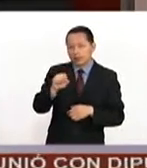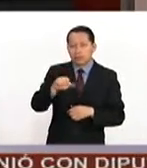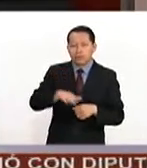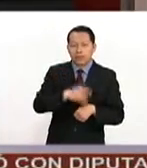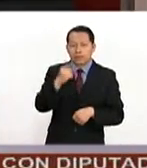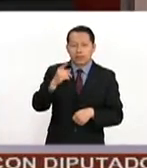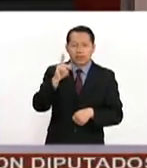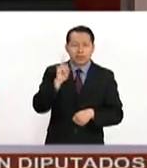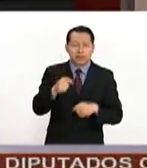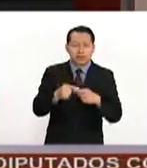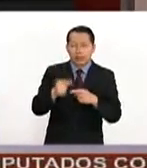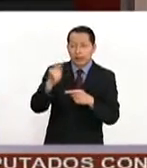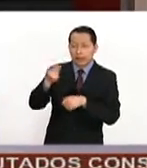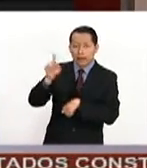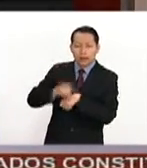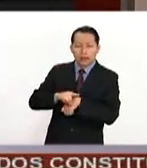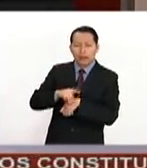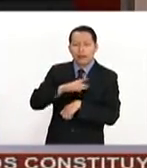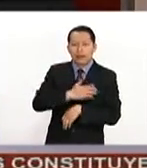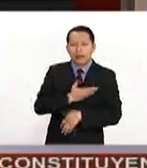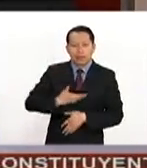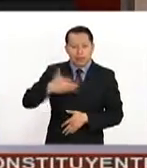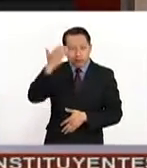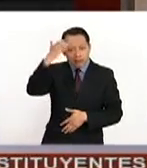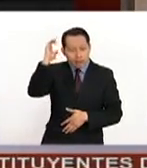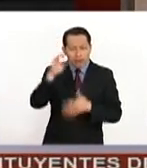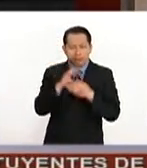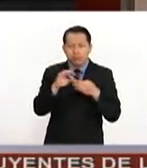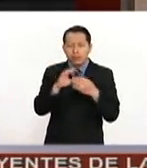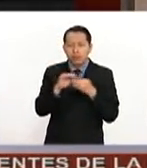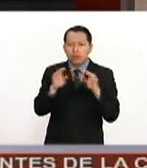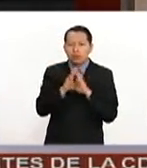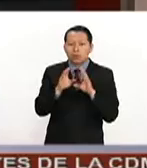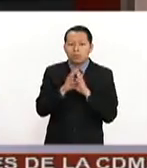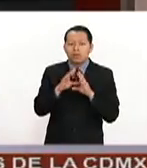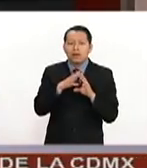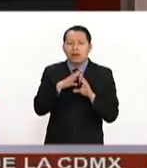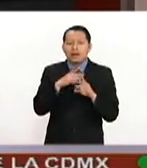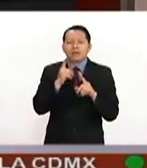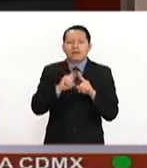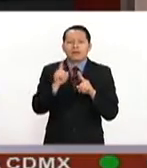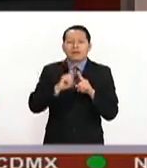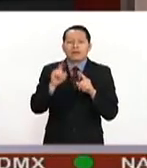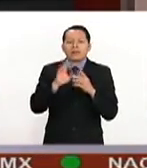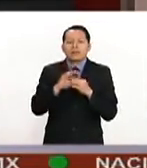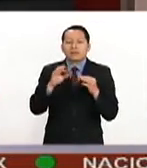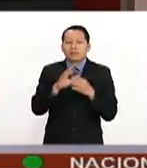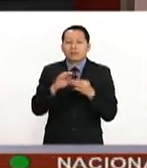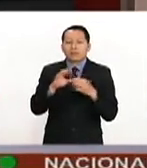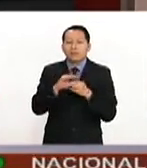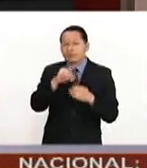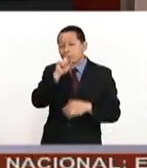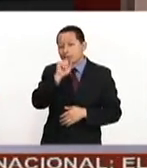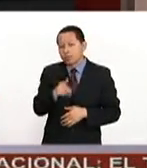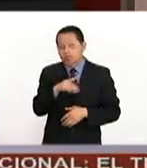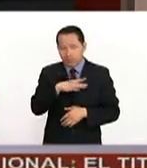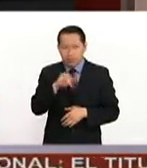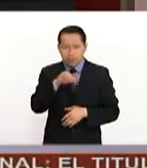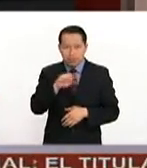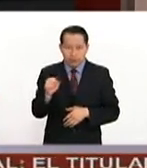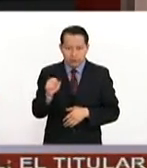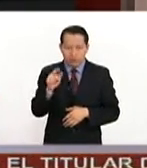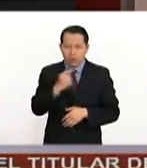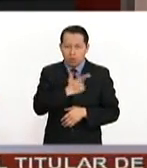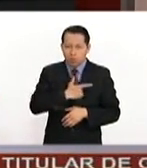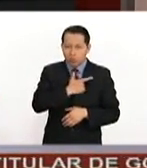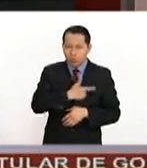en días pasados el propio presidente Enrique Peña Nieto habló de estas cifras de empleo reportadas por el IMSS. Gusto en